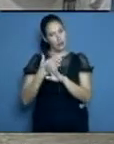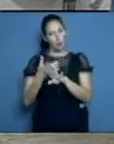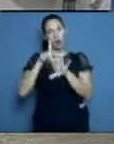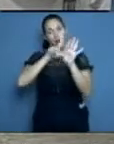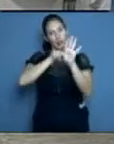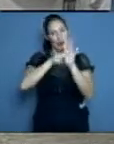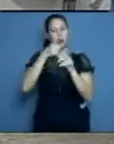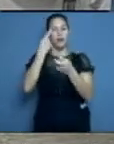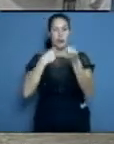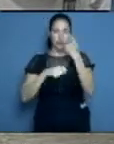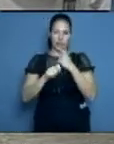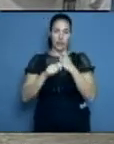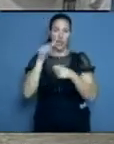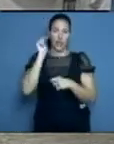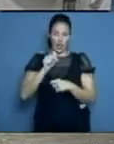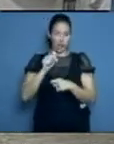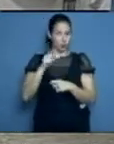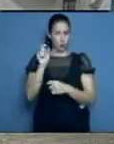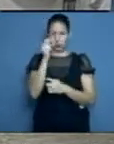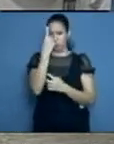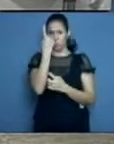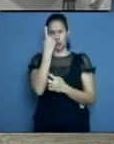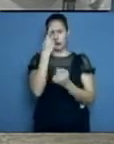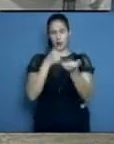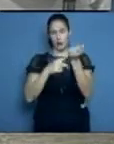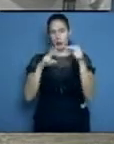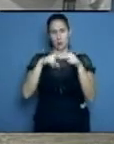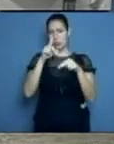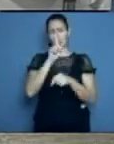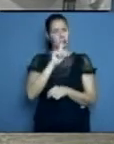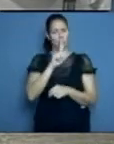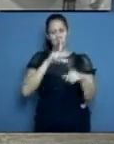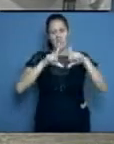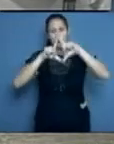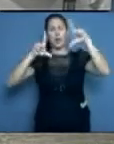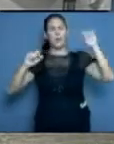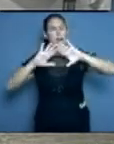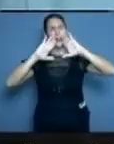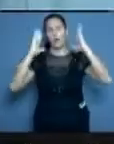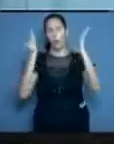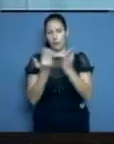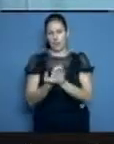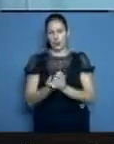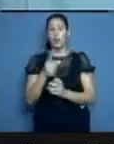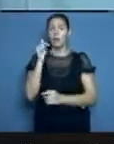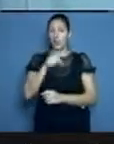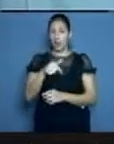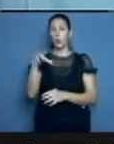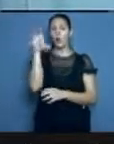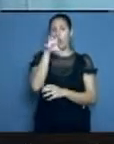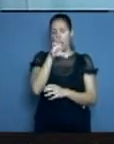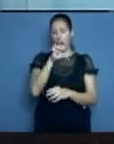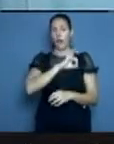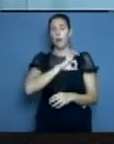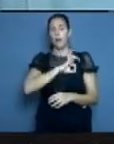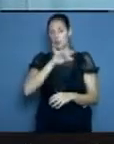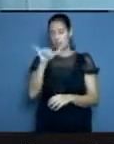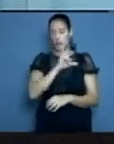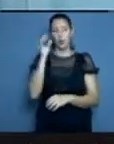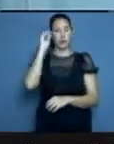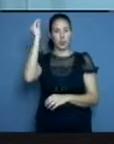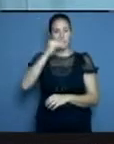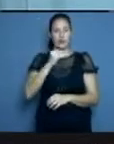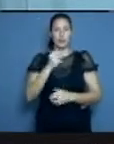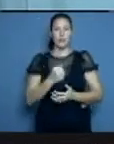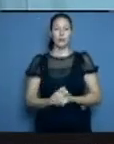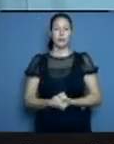país. Y hay que denunciarlo. Y hay que denunciarlo donde quiera que esté. Otra duda, la disponibilidad de interferón